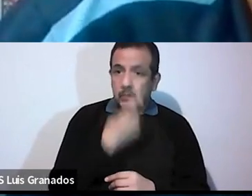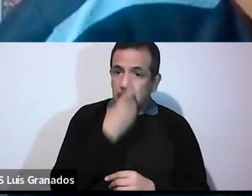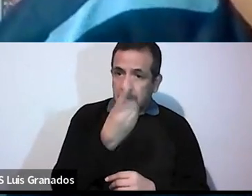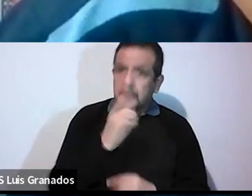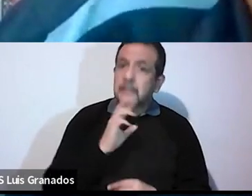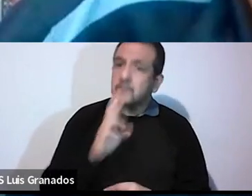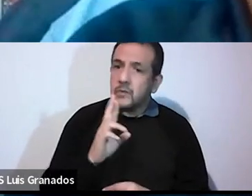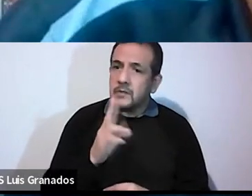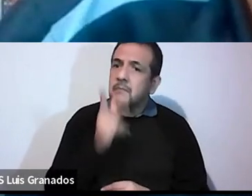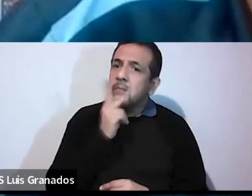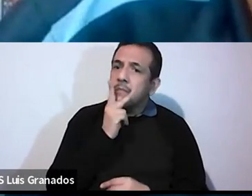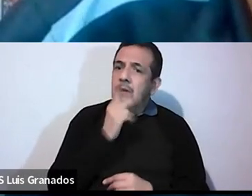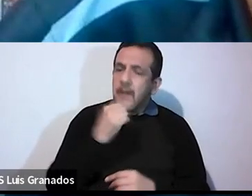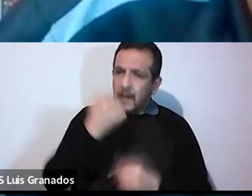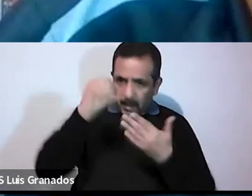Aquí estoy, padre.